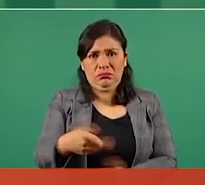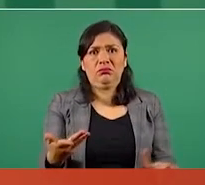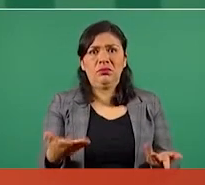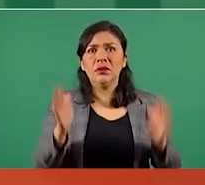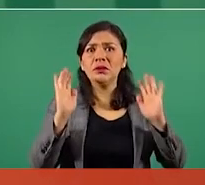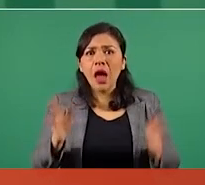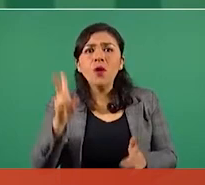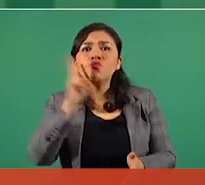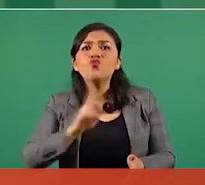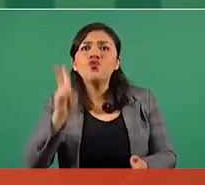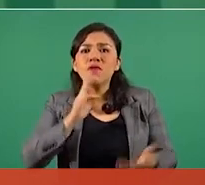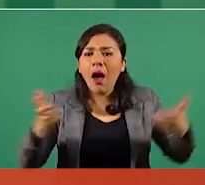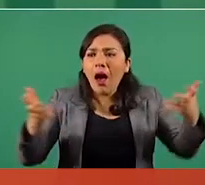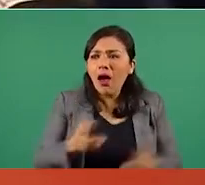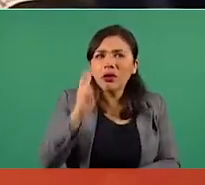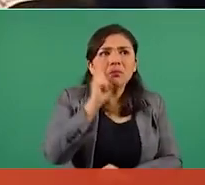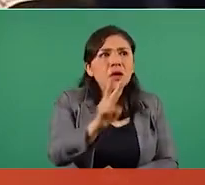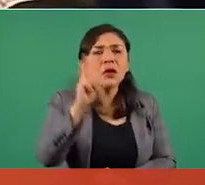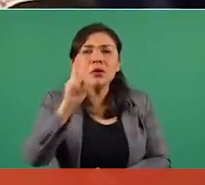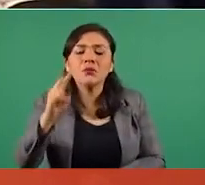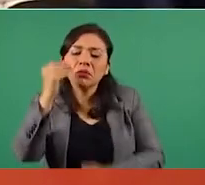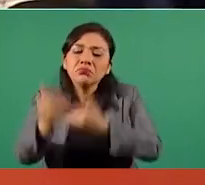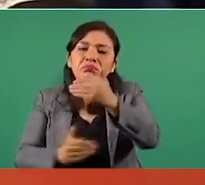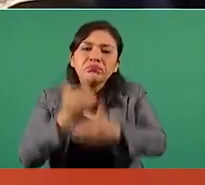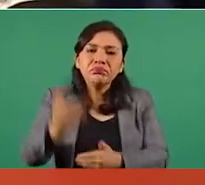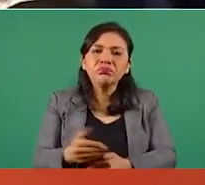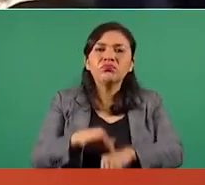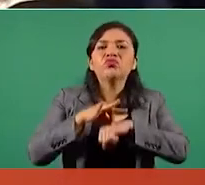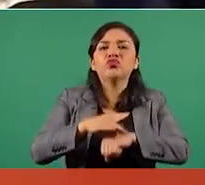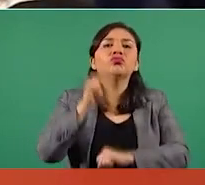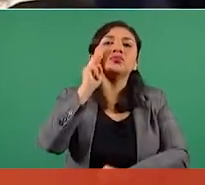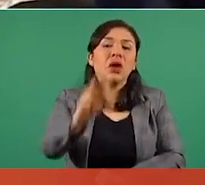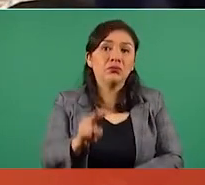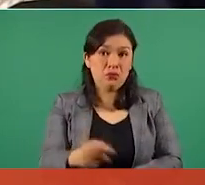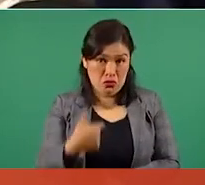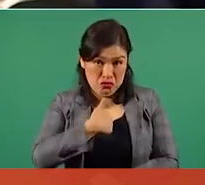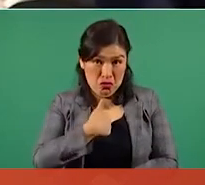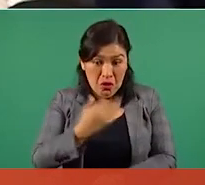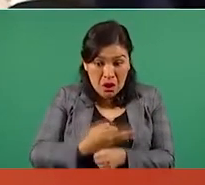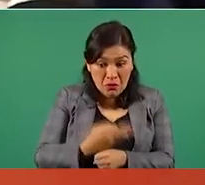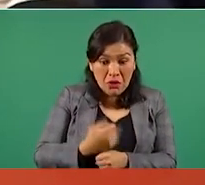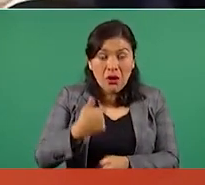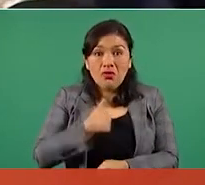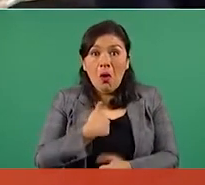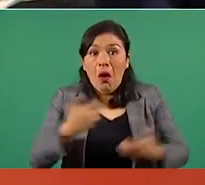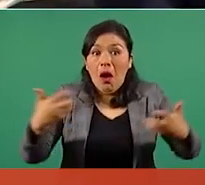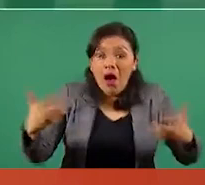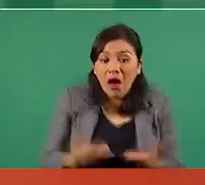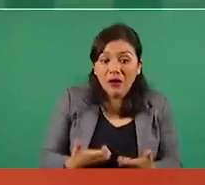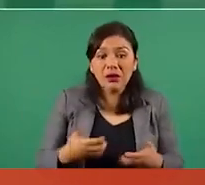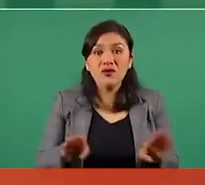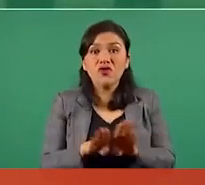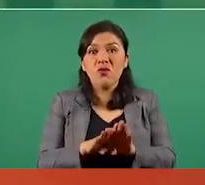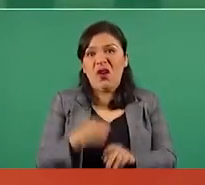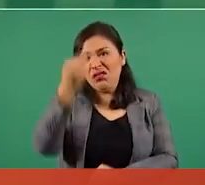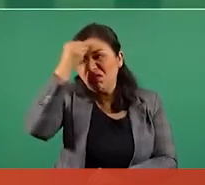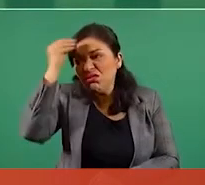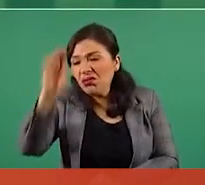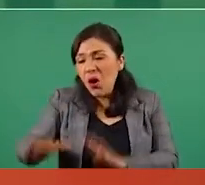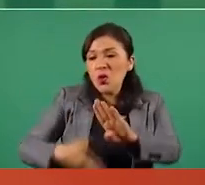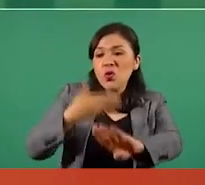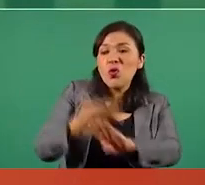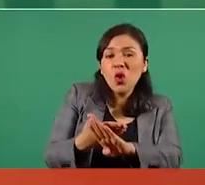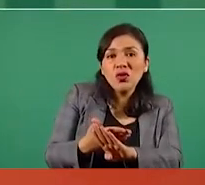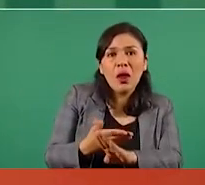son los que van a hablar. Nosotros no vamos de ninguna manera a afectar a nadie.